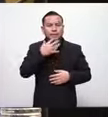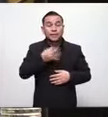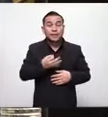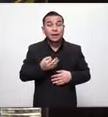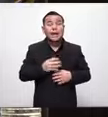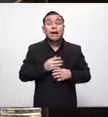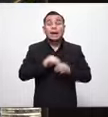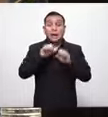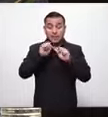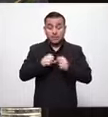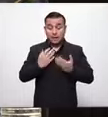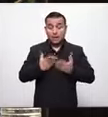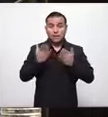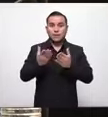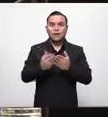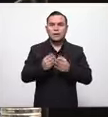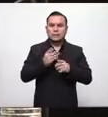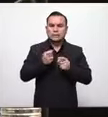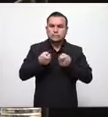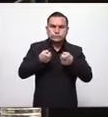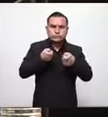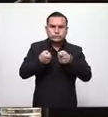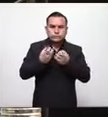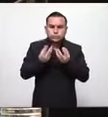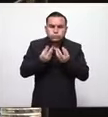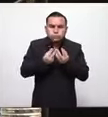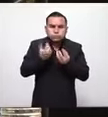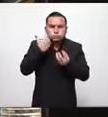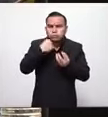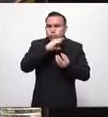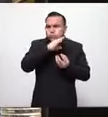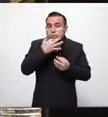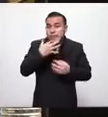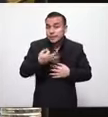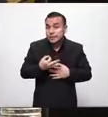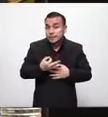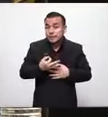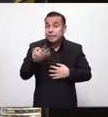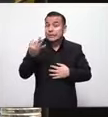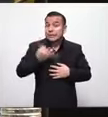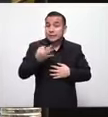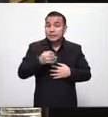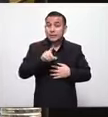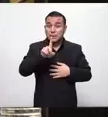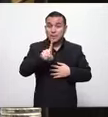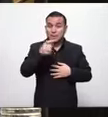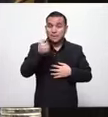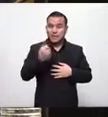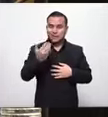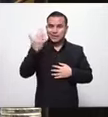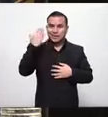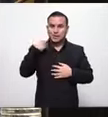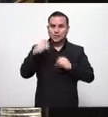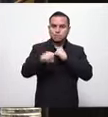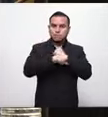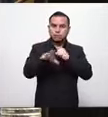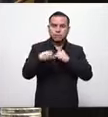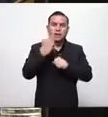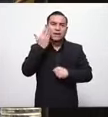servido para que no se nos desbordara la situación hace más o menos un mes en las redes sociales